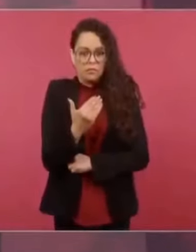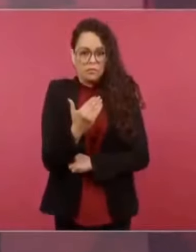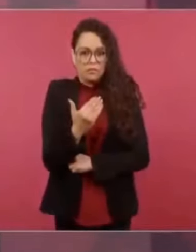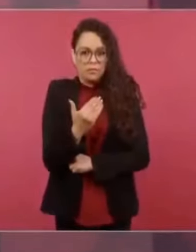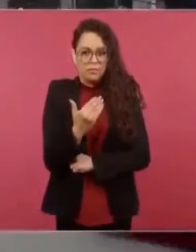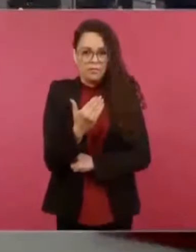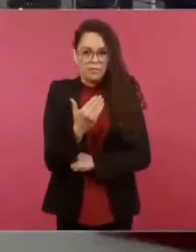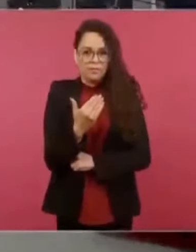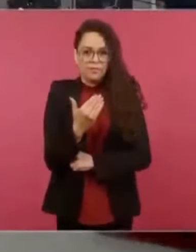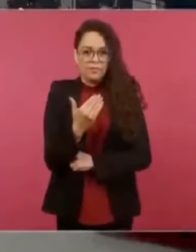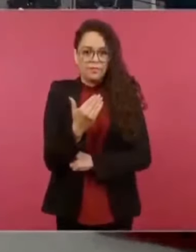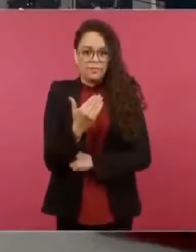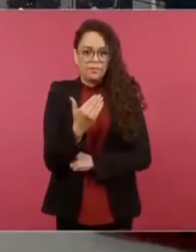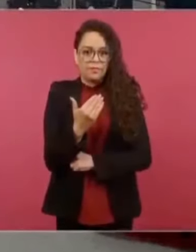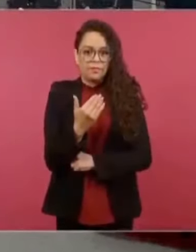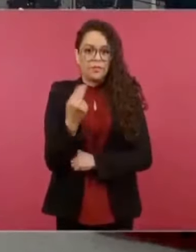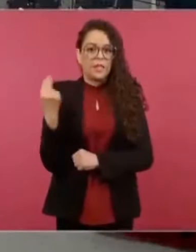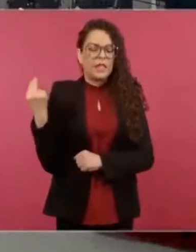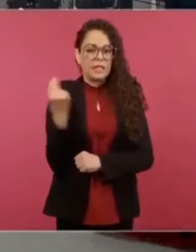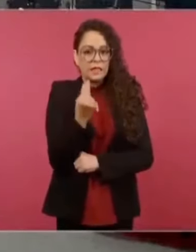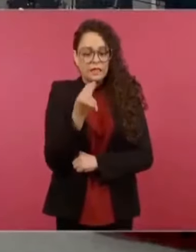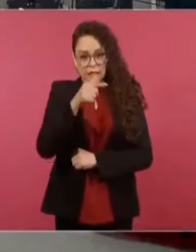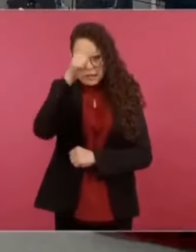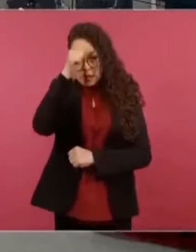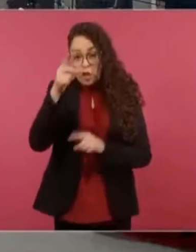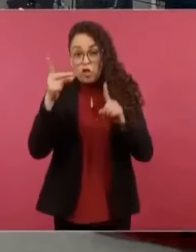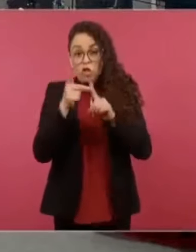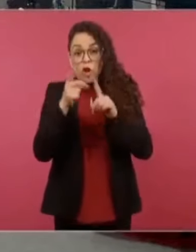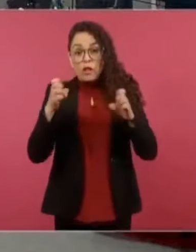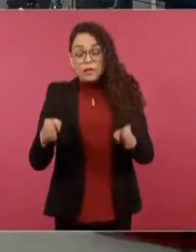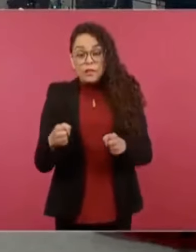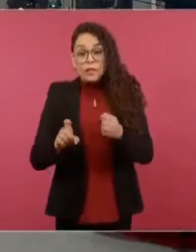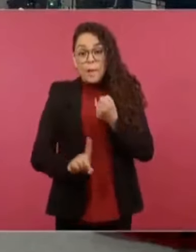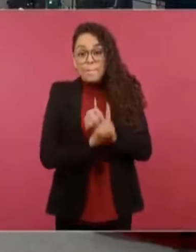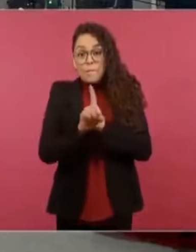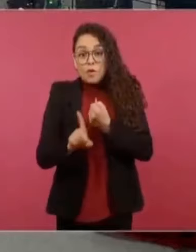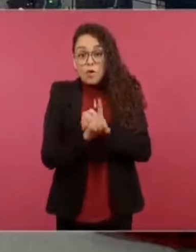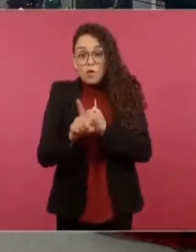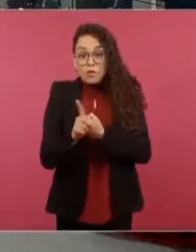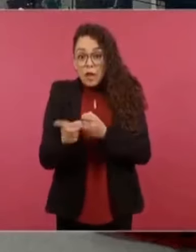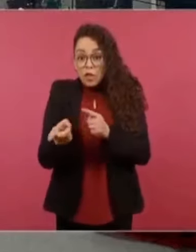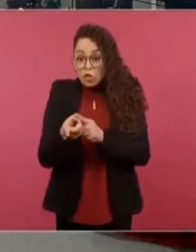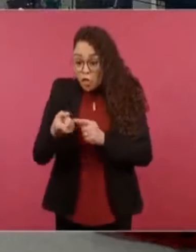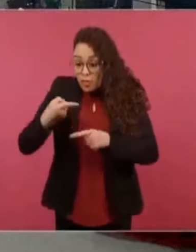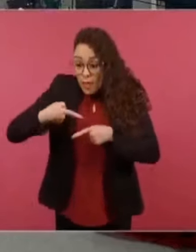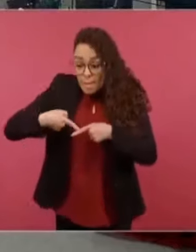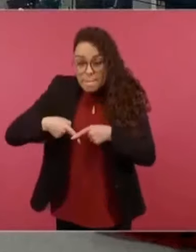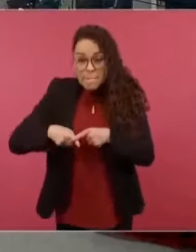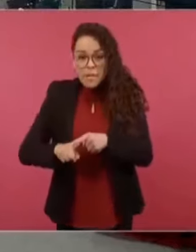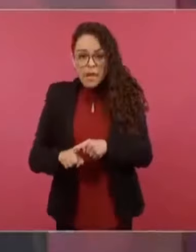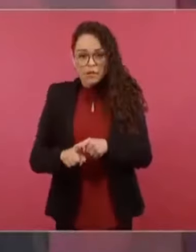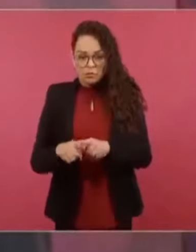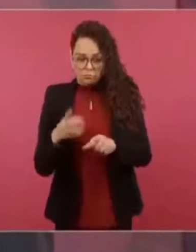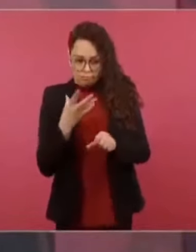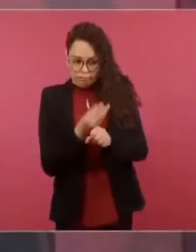Buscar soluciones de fondo al problema, al fenómeno migratorio, sí,